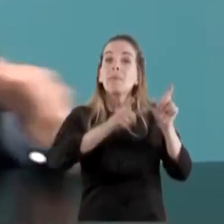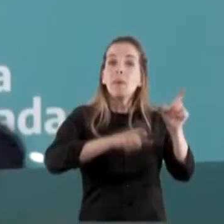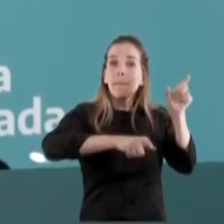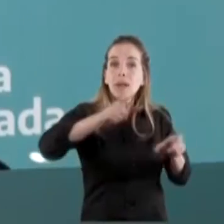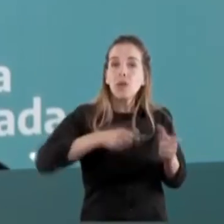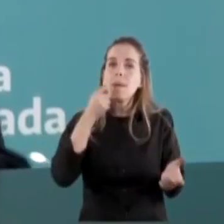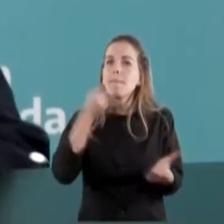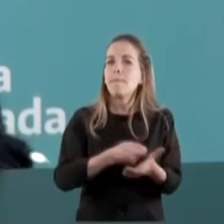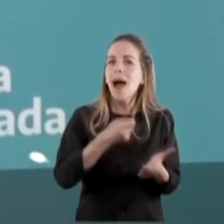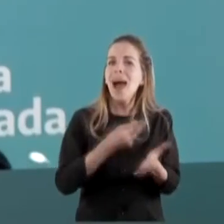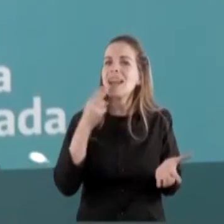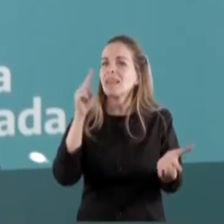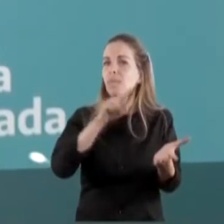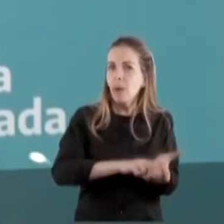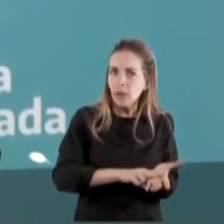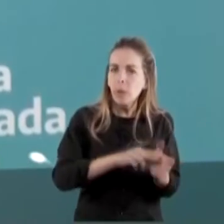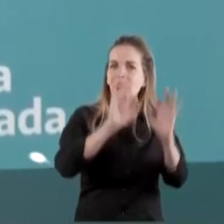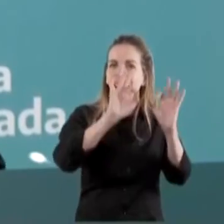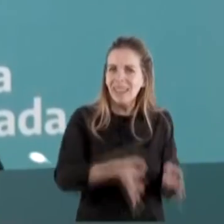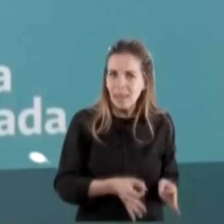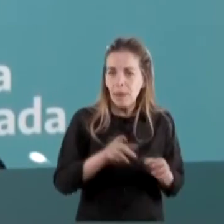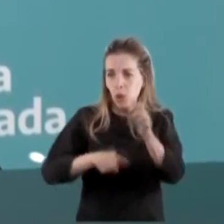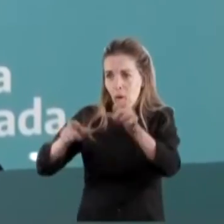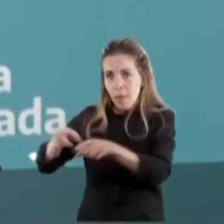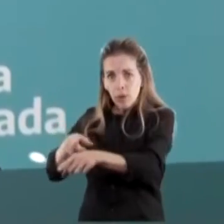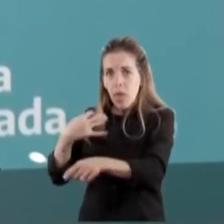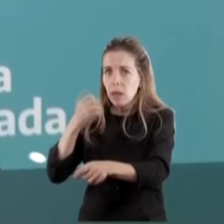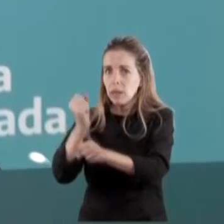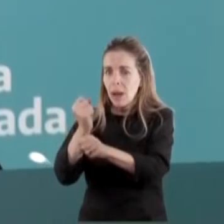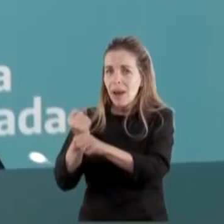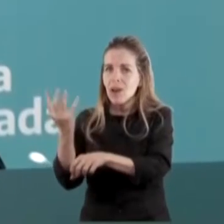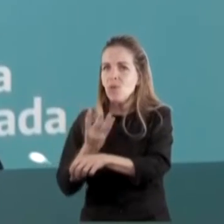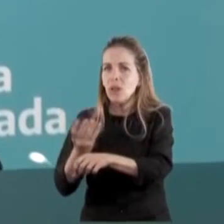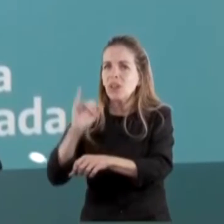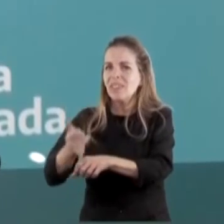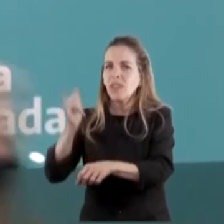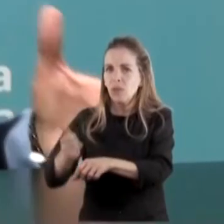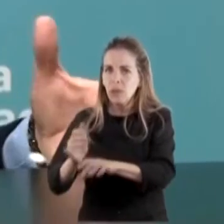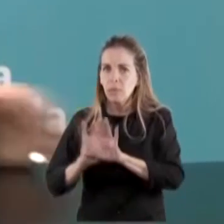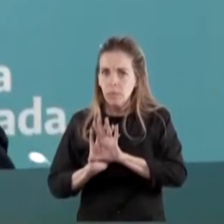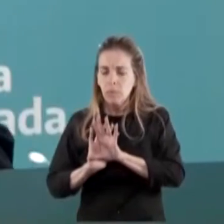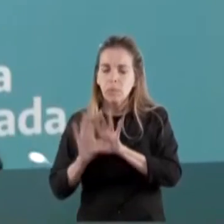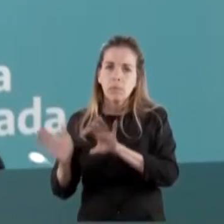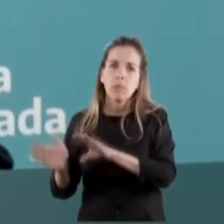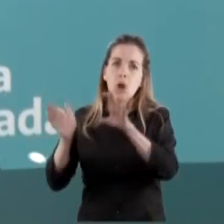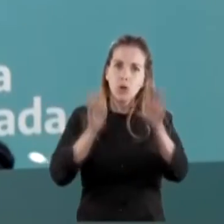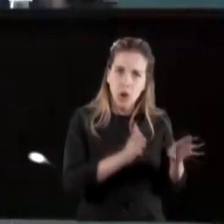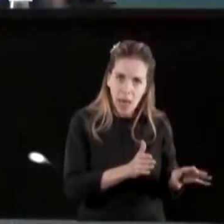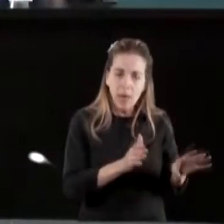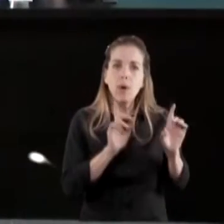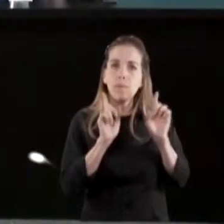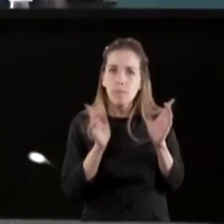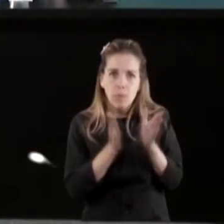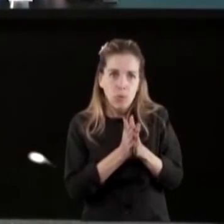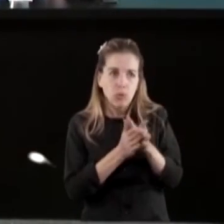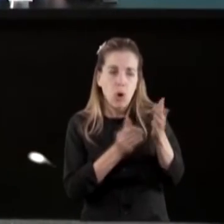recursos van fundamentalmente para seguir asistiendo a cada argentina y a cada argentino. Y por otro lado, en conjunto con el